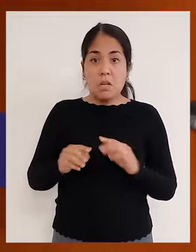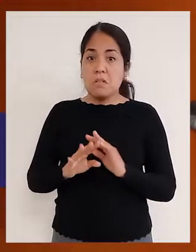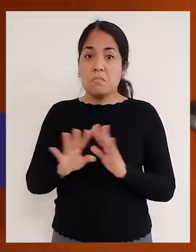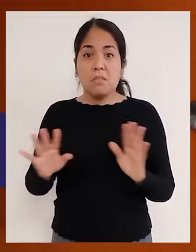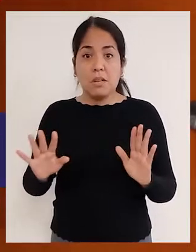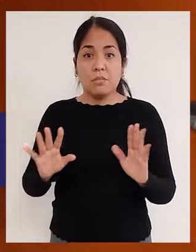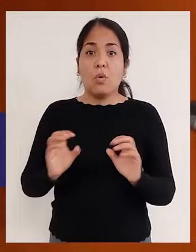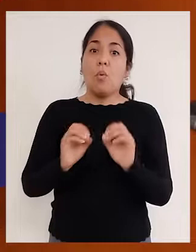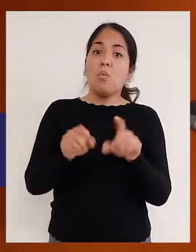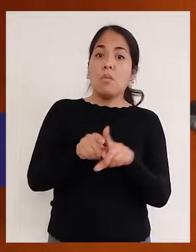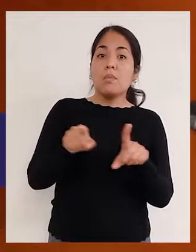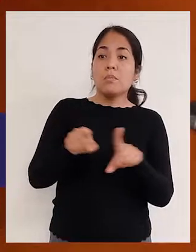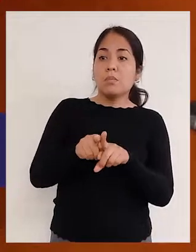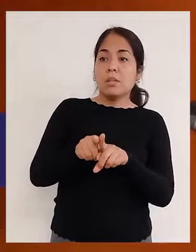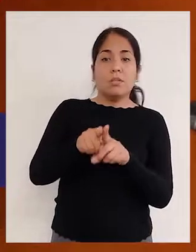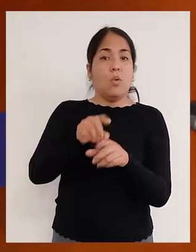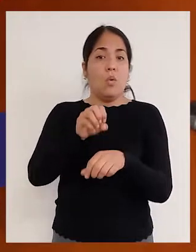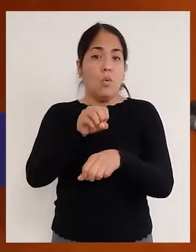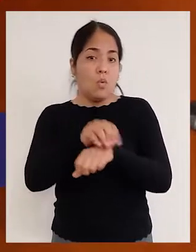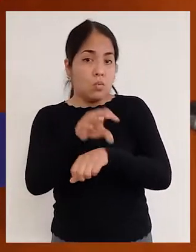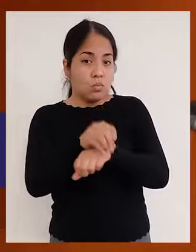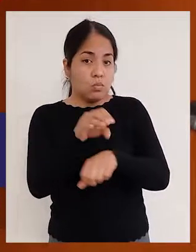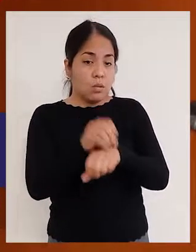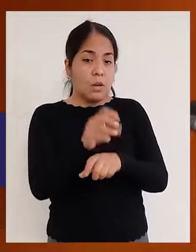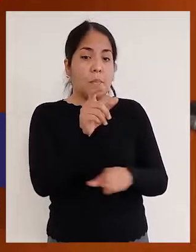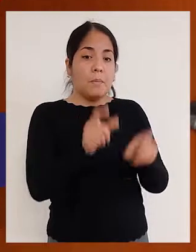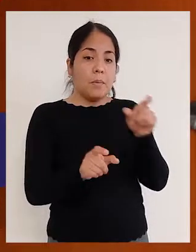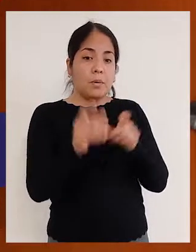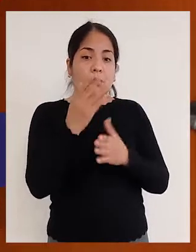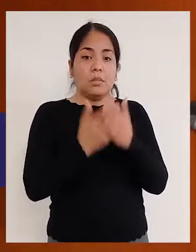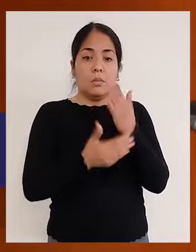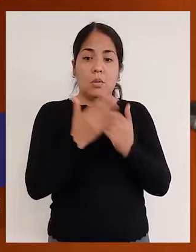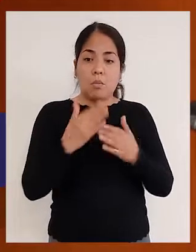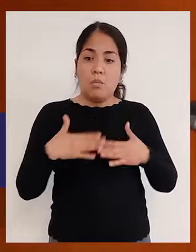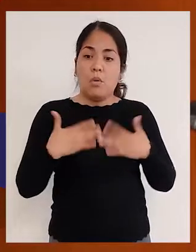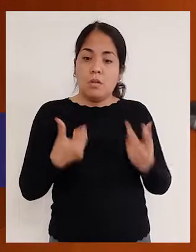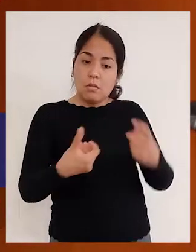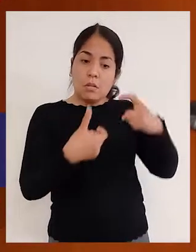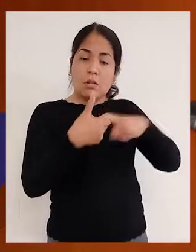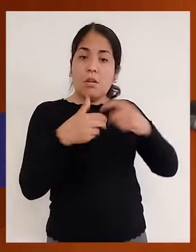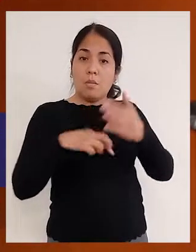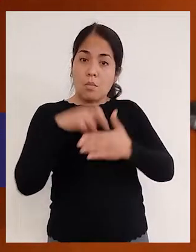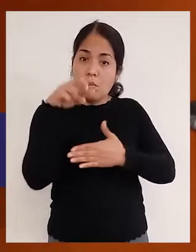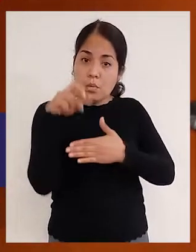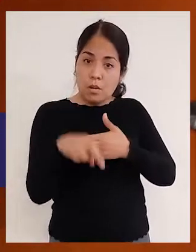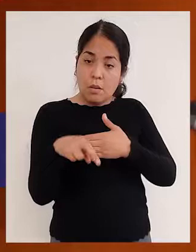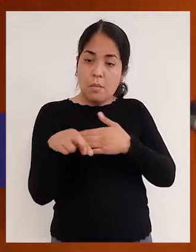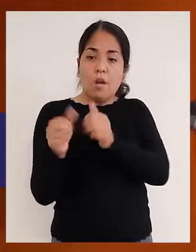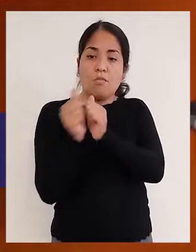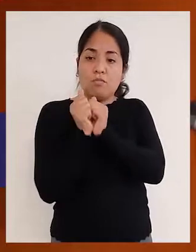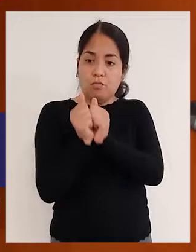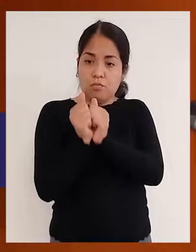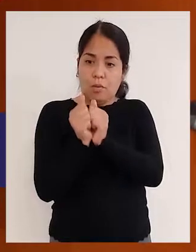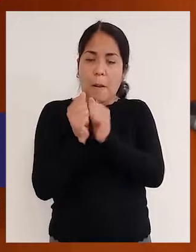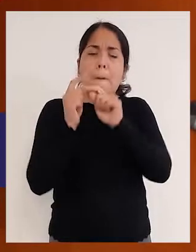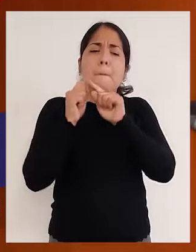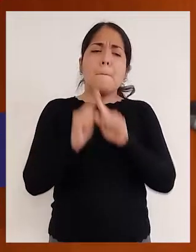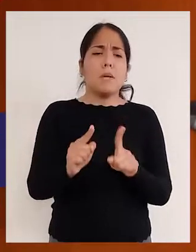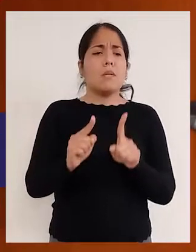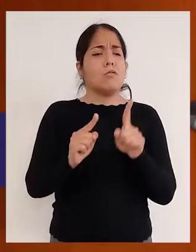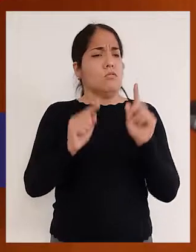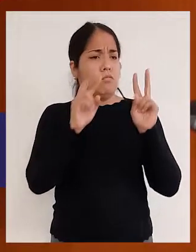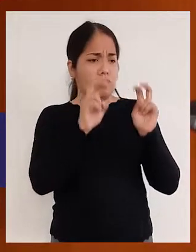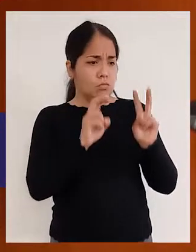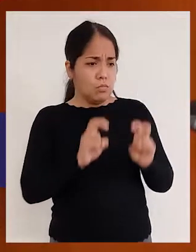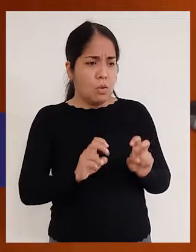discapacidad o también orientar a que las personas con discapacidad puedan acceder a programas de apoyo social como el programa Contigo. Sin embargo,